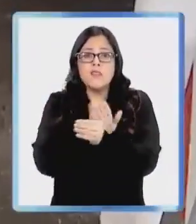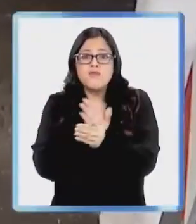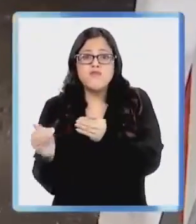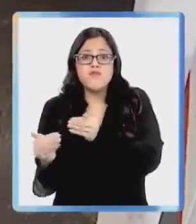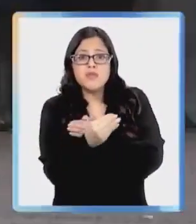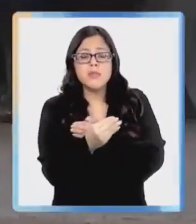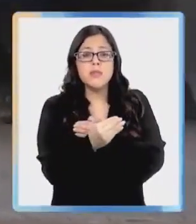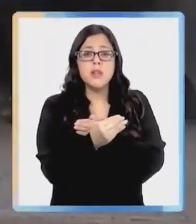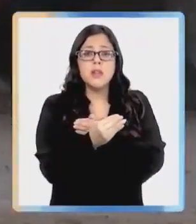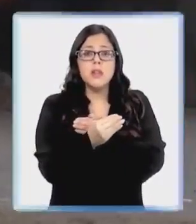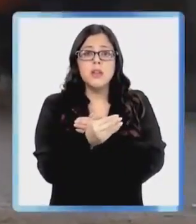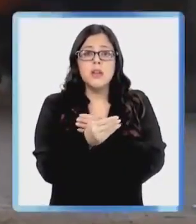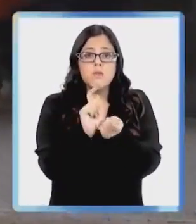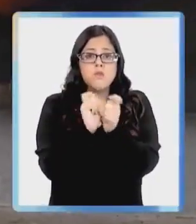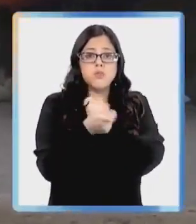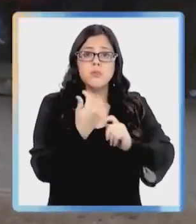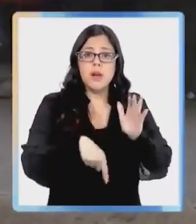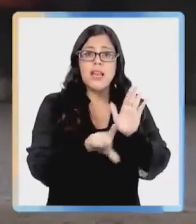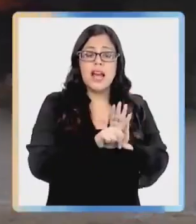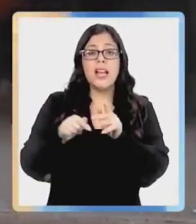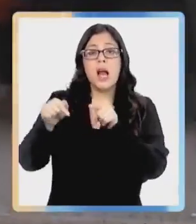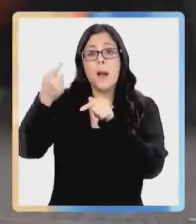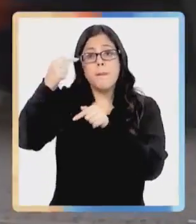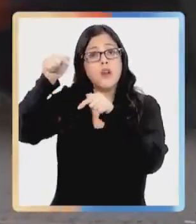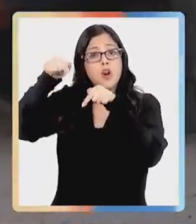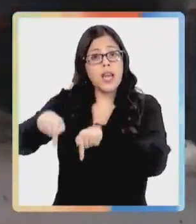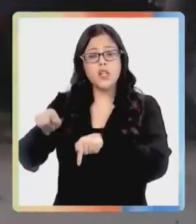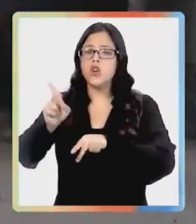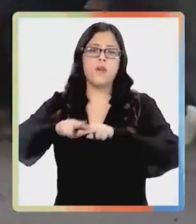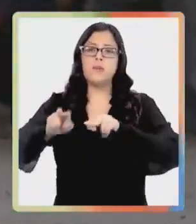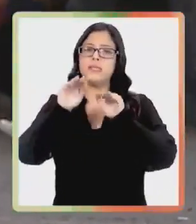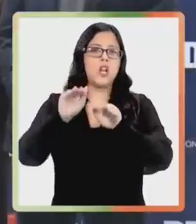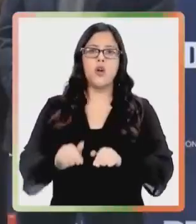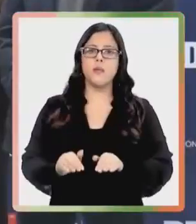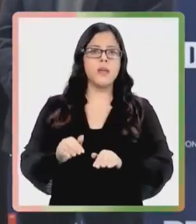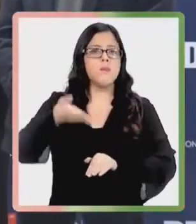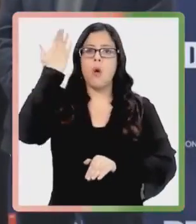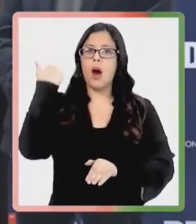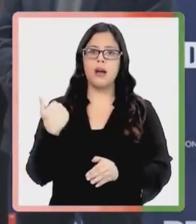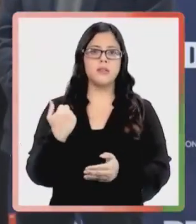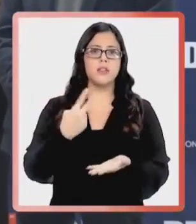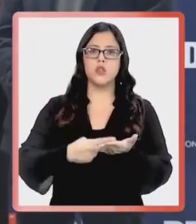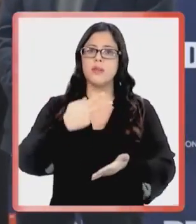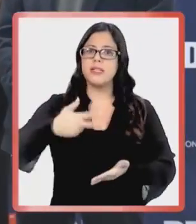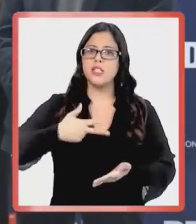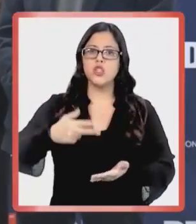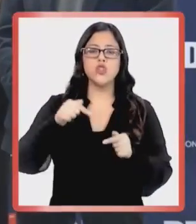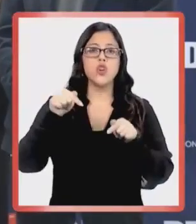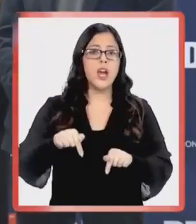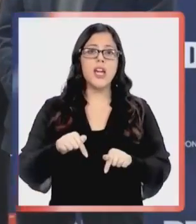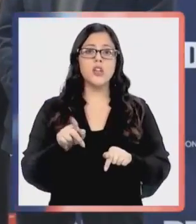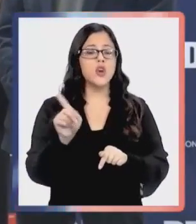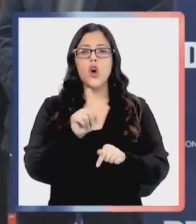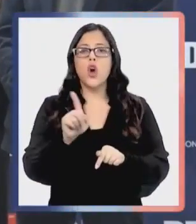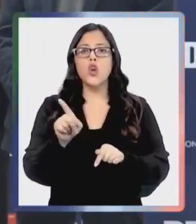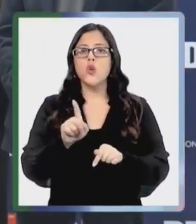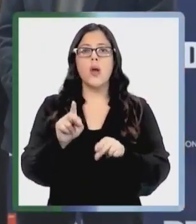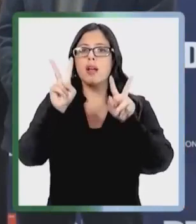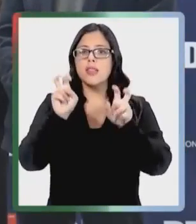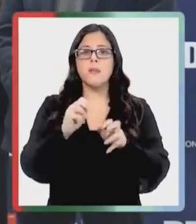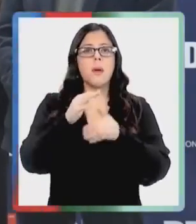lo que se hizo el año 2018. Esto no es un perdonazo, tampoco es un proceso de regularización masiva.